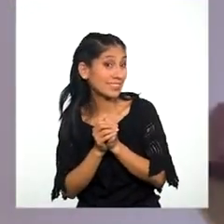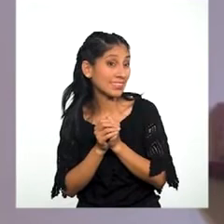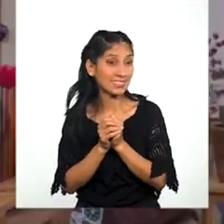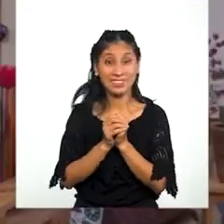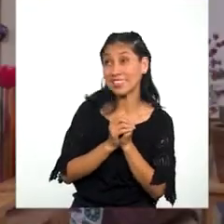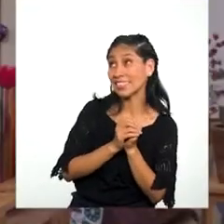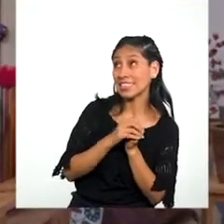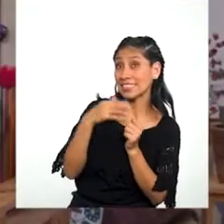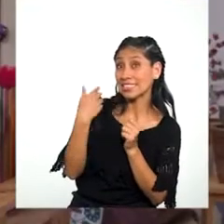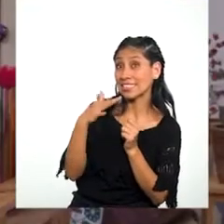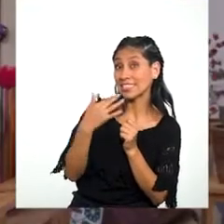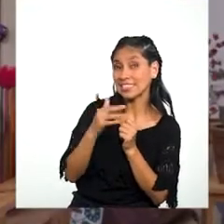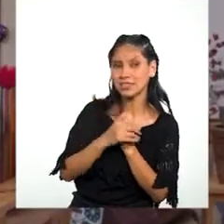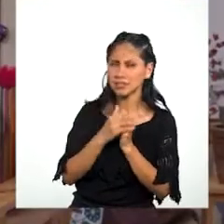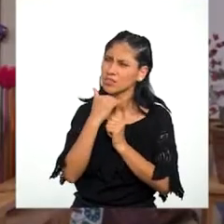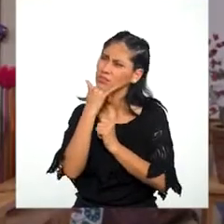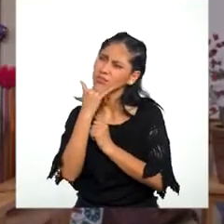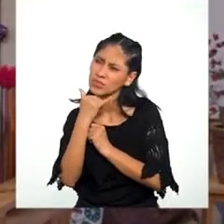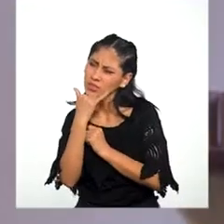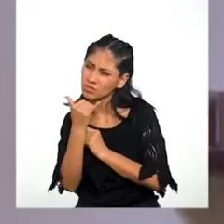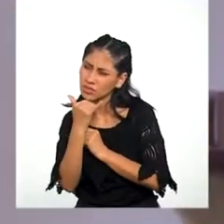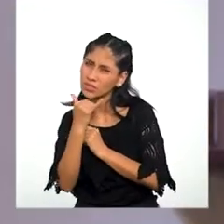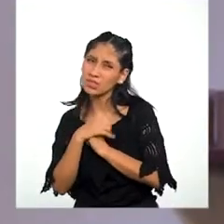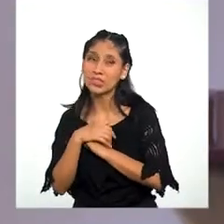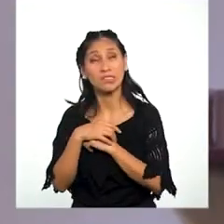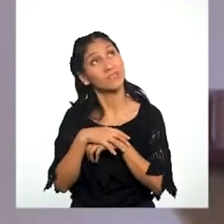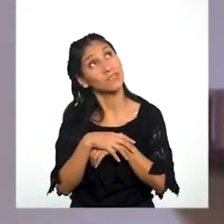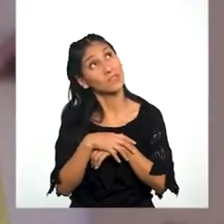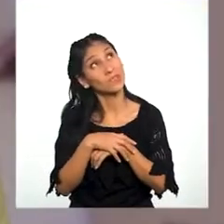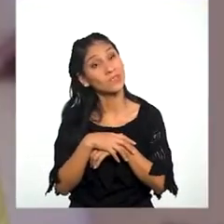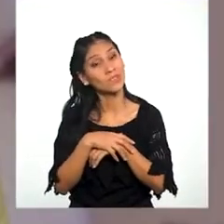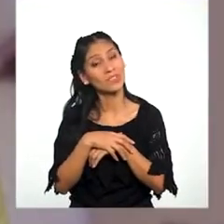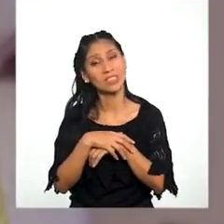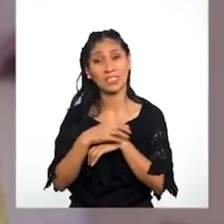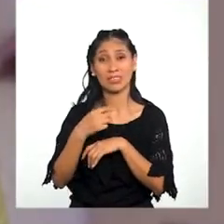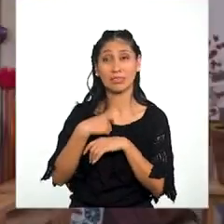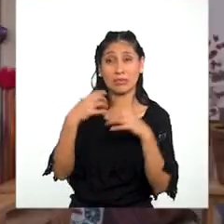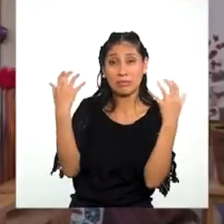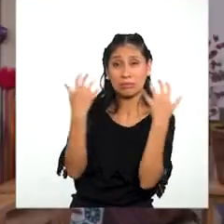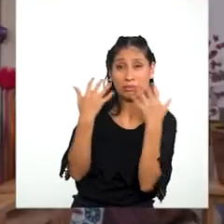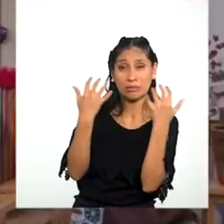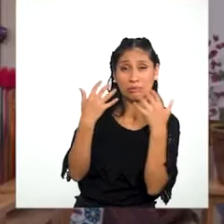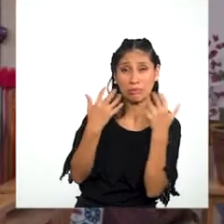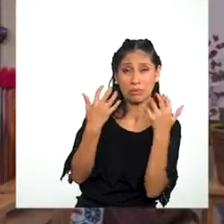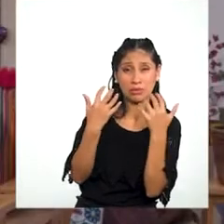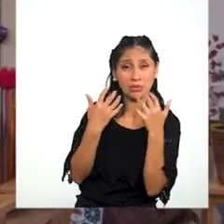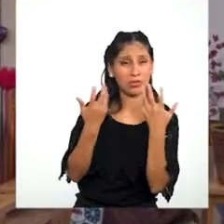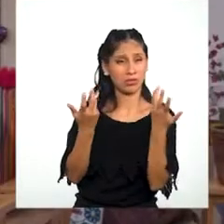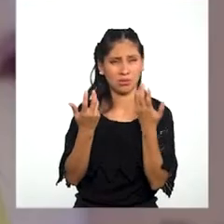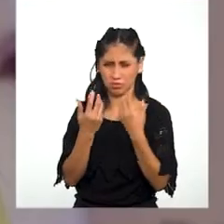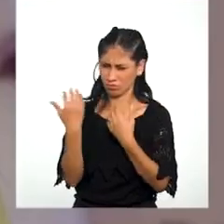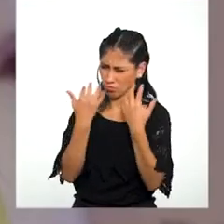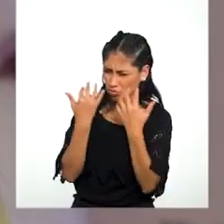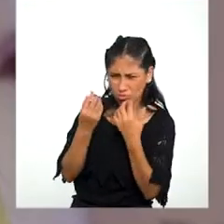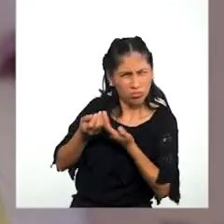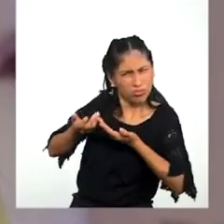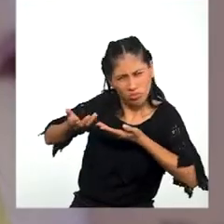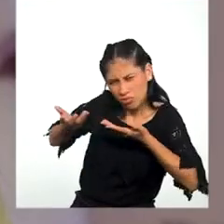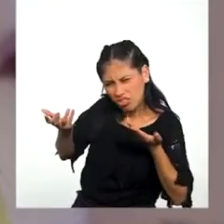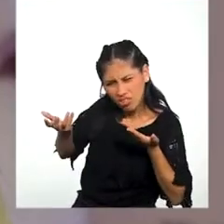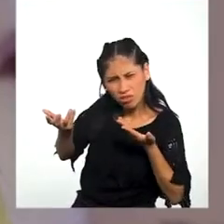Es que ¿Qué pasa? Es que yo tenía miedo ¿Miedo de qué?